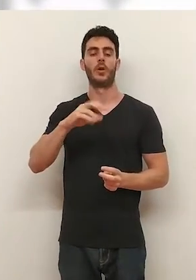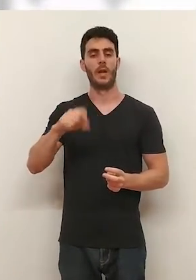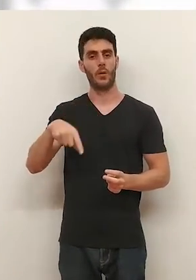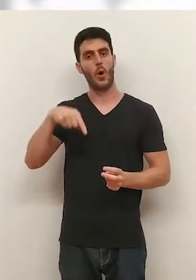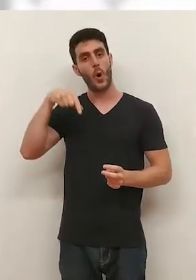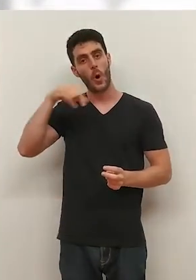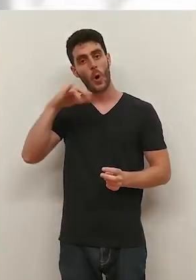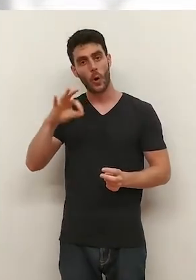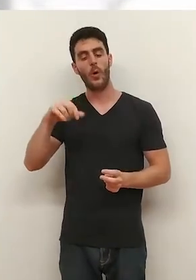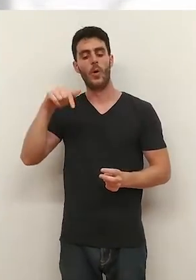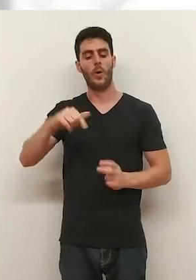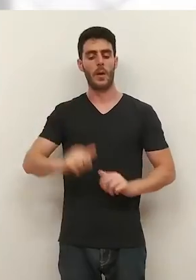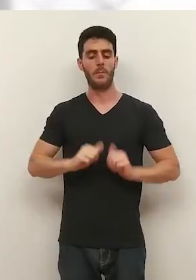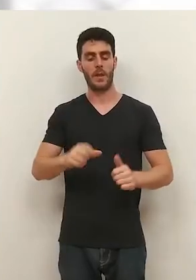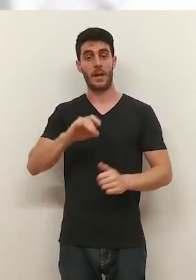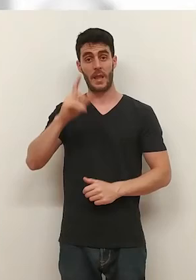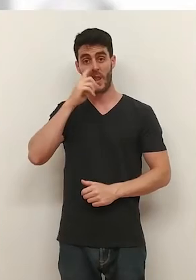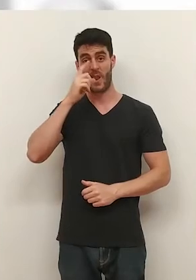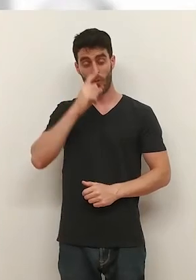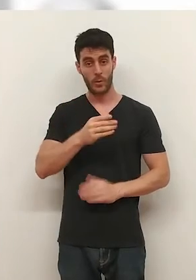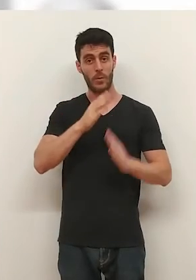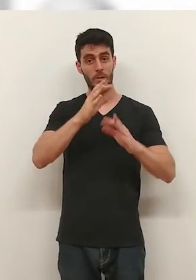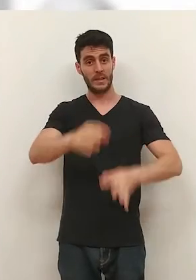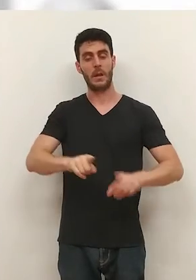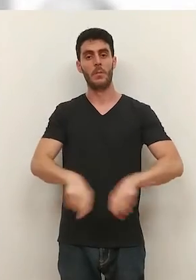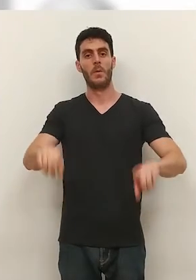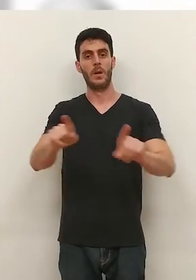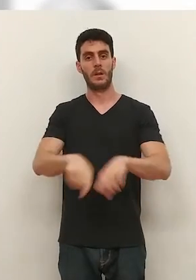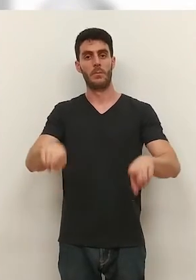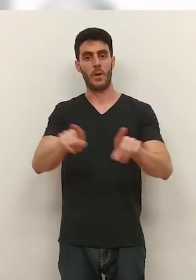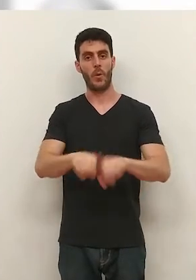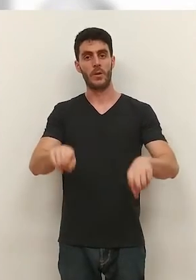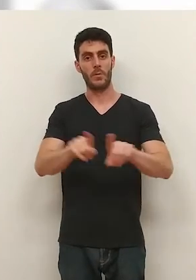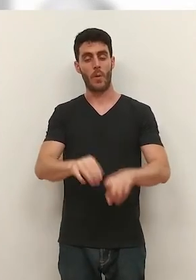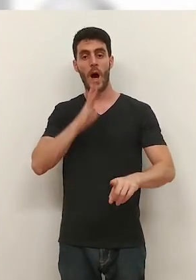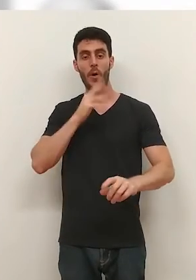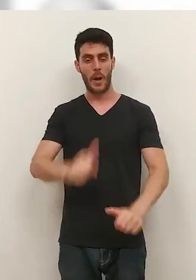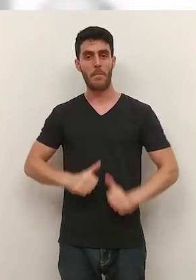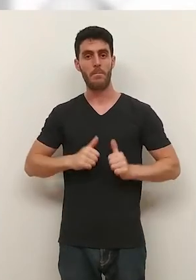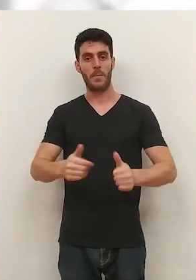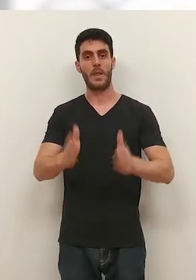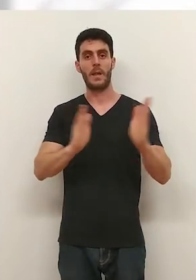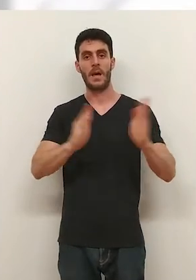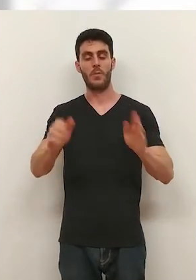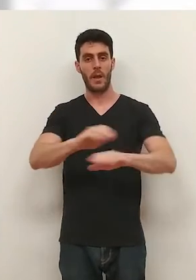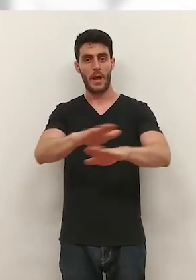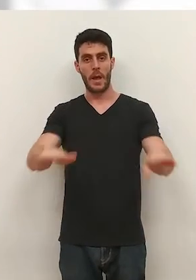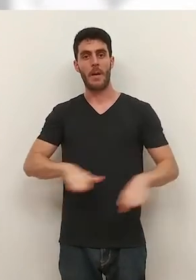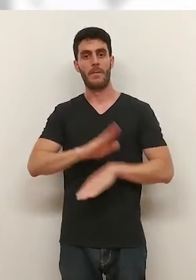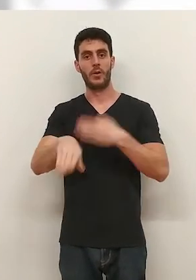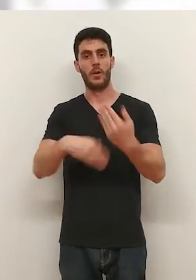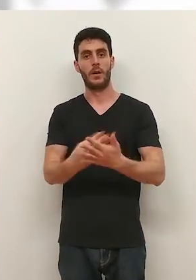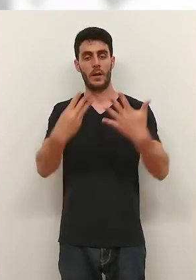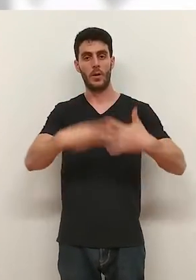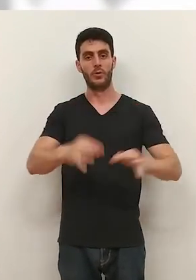comienzan hoy la temporada de baño. Como cada 15 de junio, las piscinas municipales de Logroño comienzan su temporada de baño que se prolongará